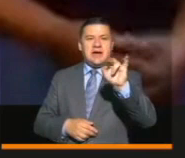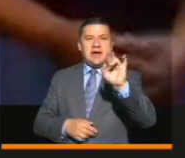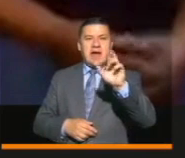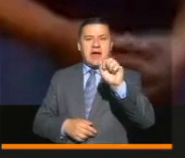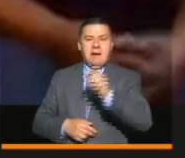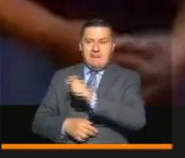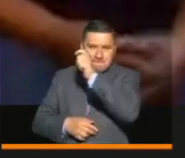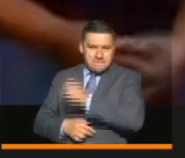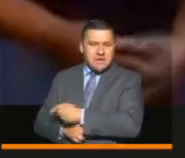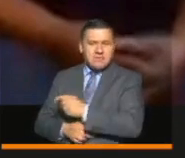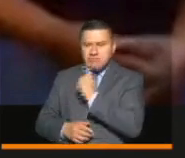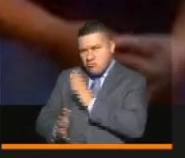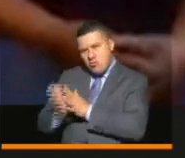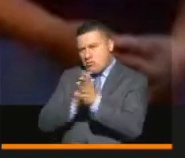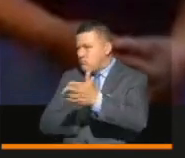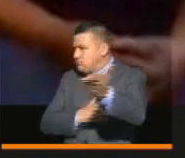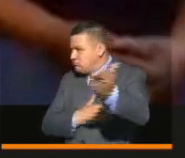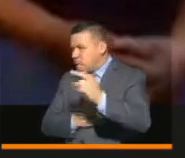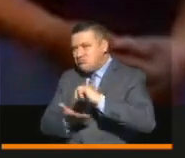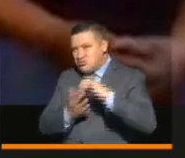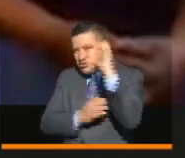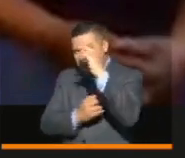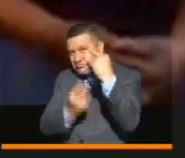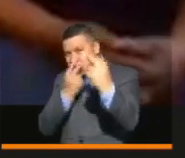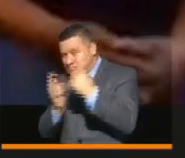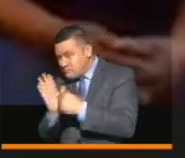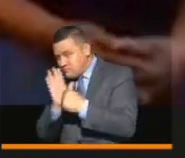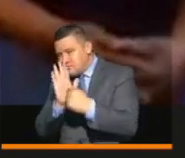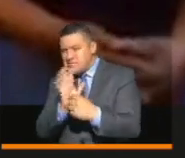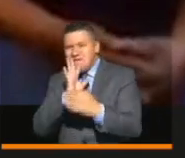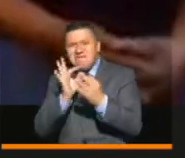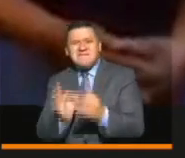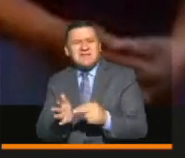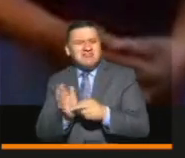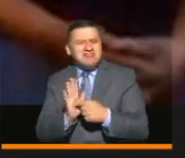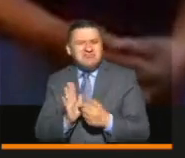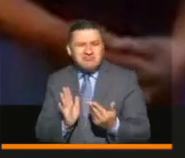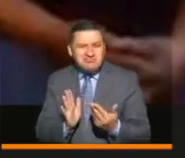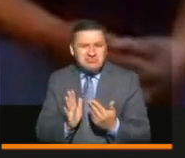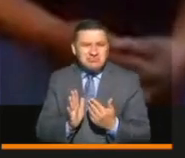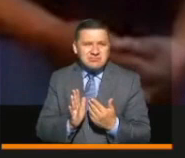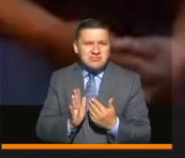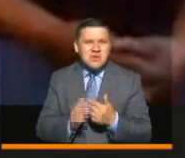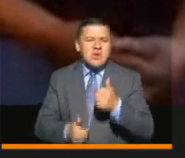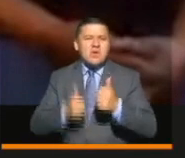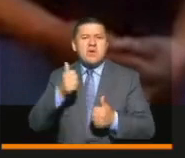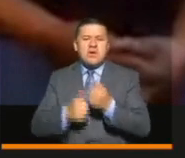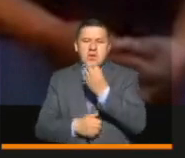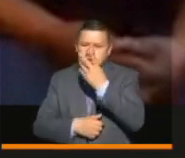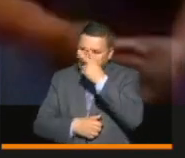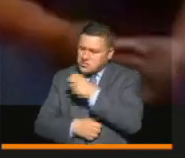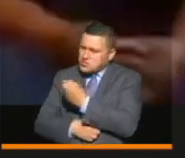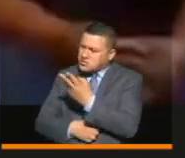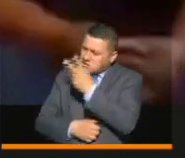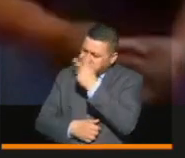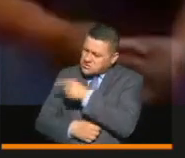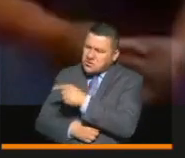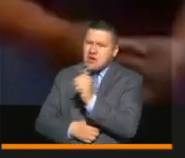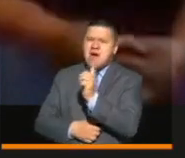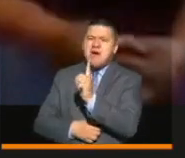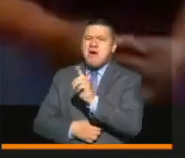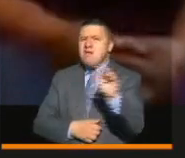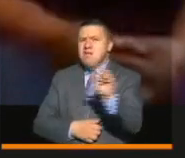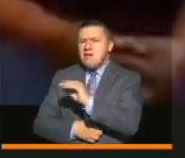Quiero, Narcira, que le cuentes también a los colombianos realmente cuántas hijas tienes, hace